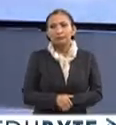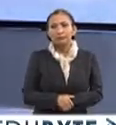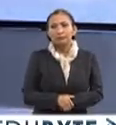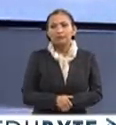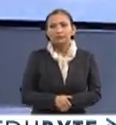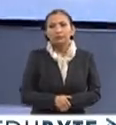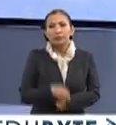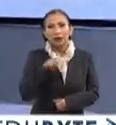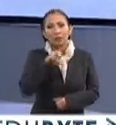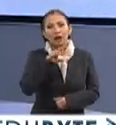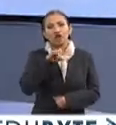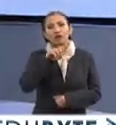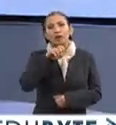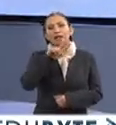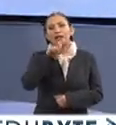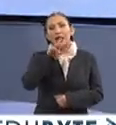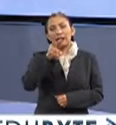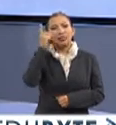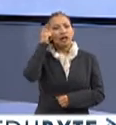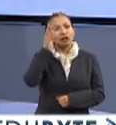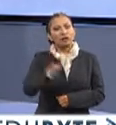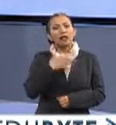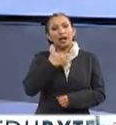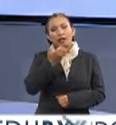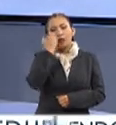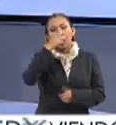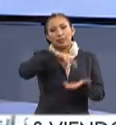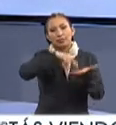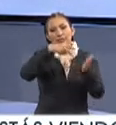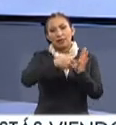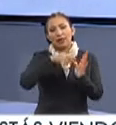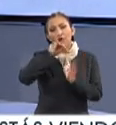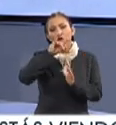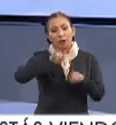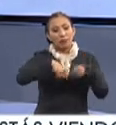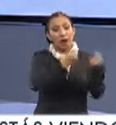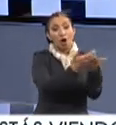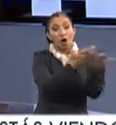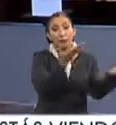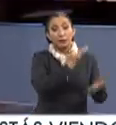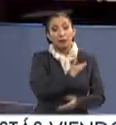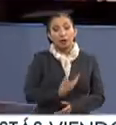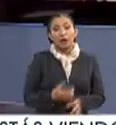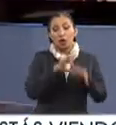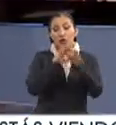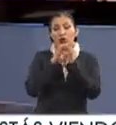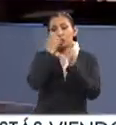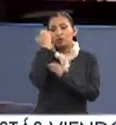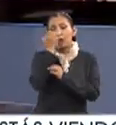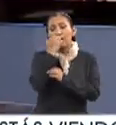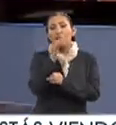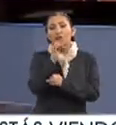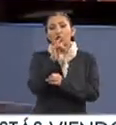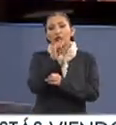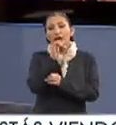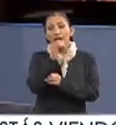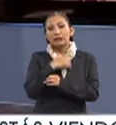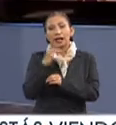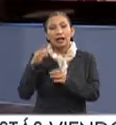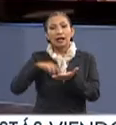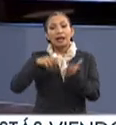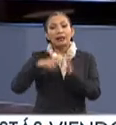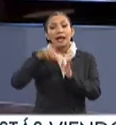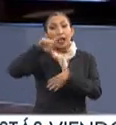Y Marcos Mazari Iriar, director de la Facultad de Arquitectura de la UNAM, fue designado presidente de la Unión de Escuelas y Facultades de Arquitectura de